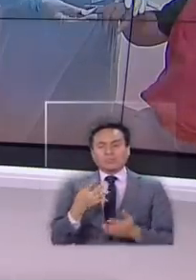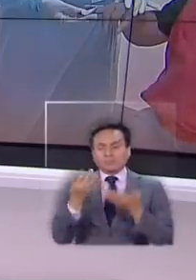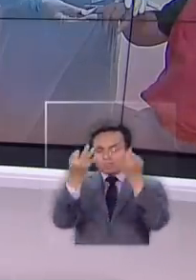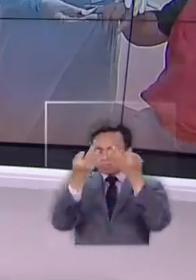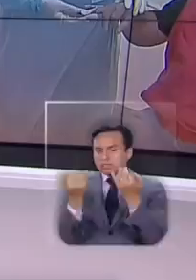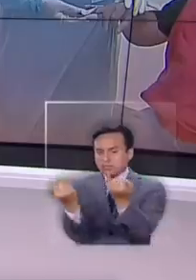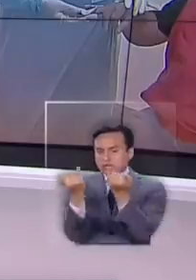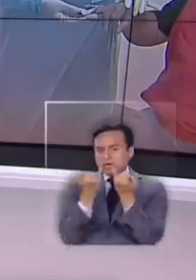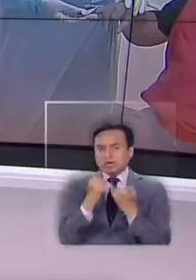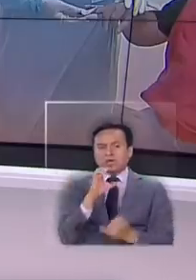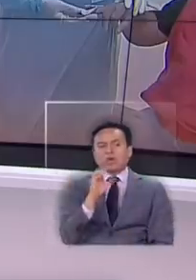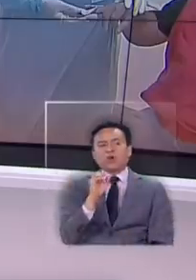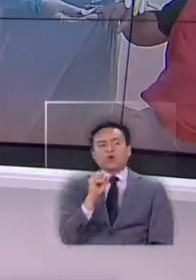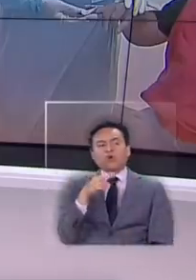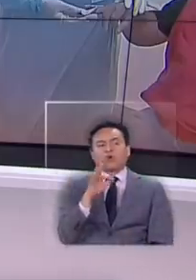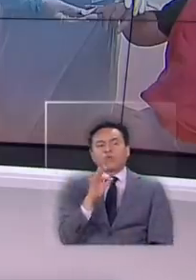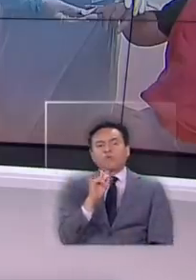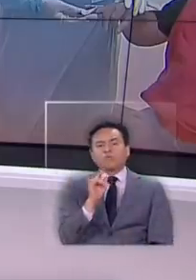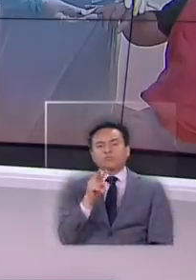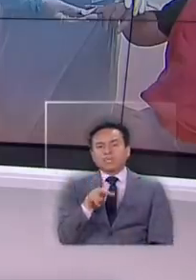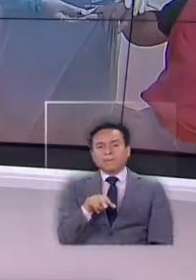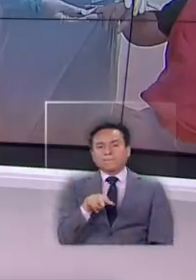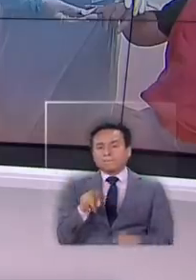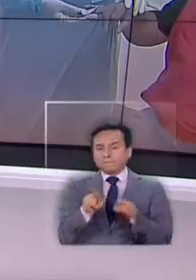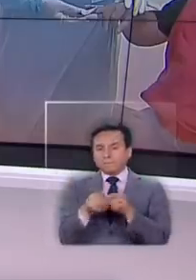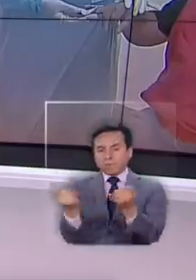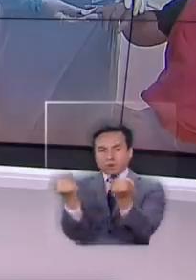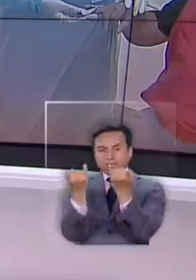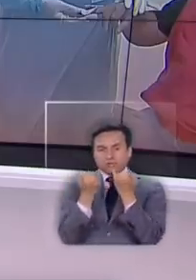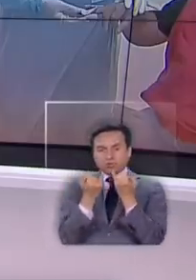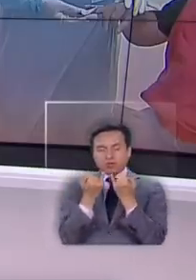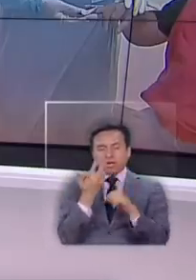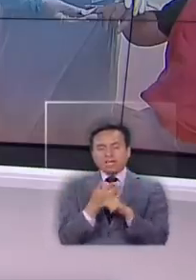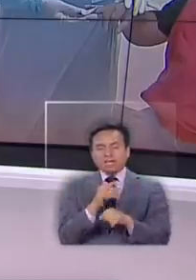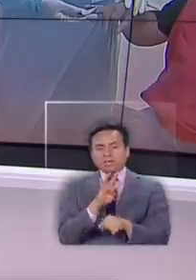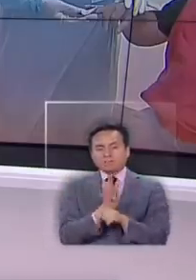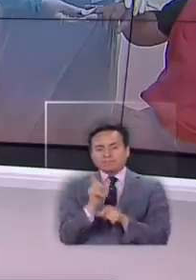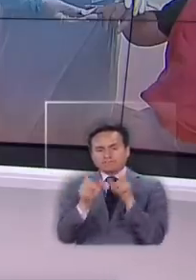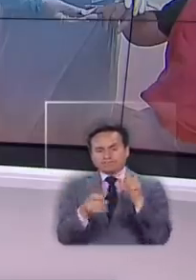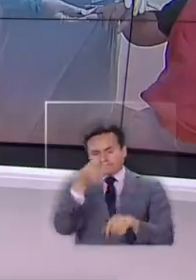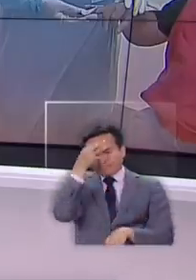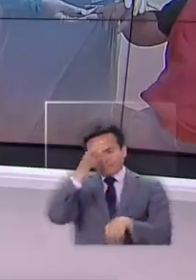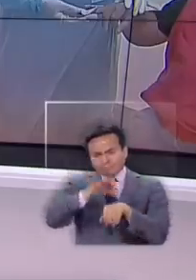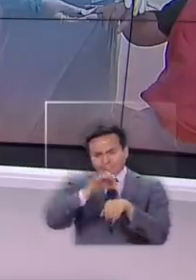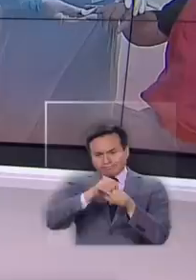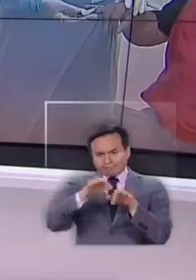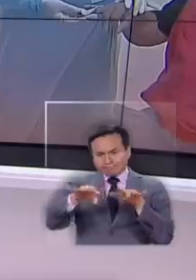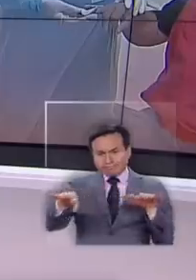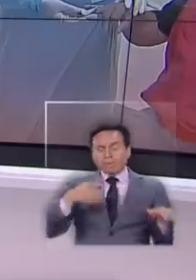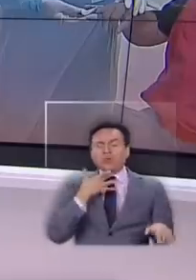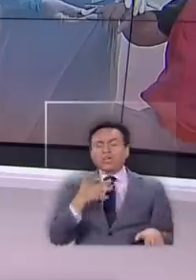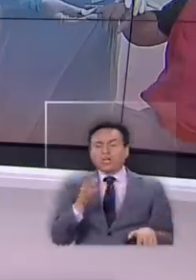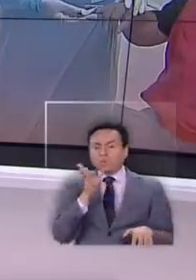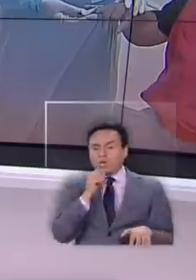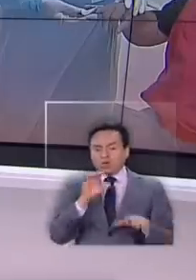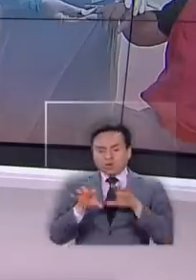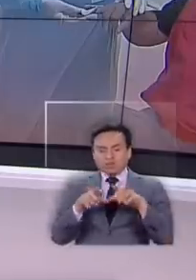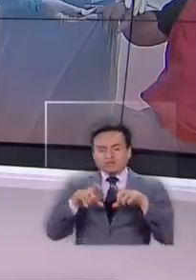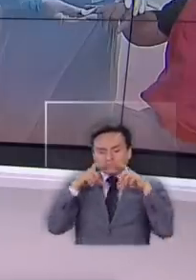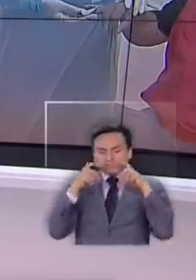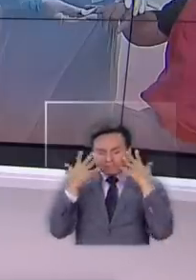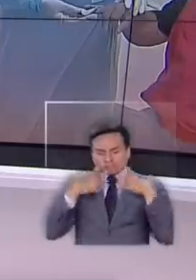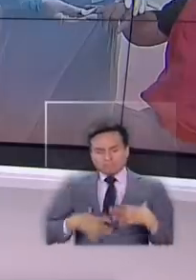de la Confusam La misma organización asegura que parte de los contagios se debe justamente a la falta de implementos de